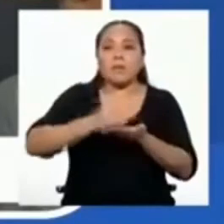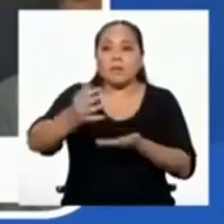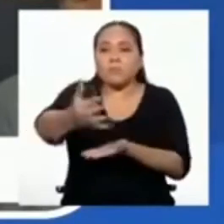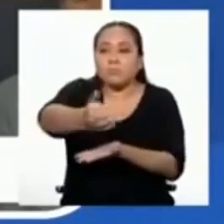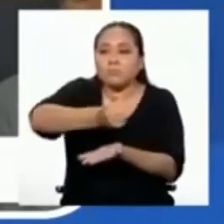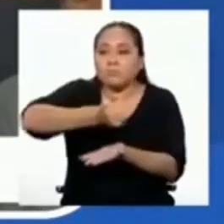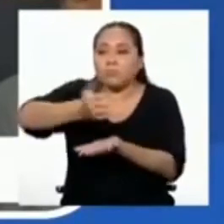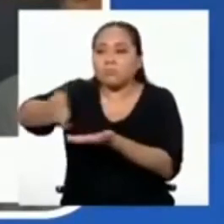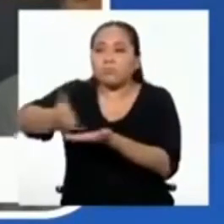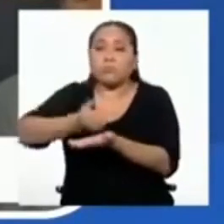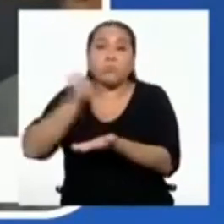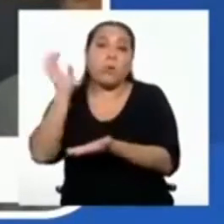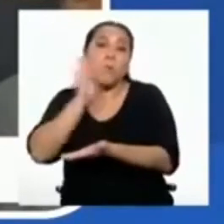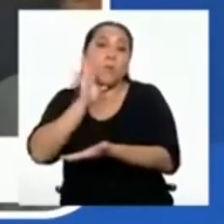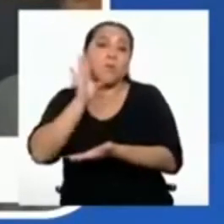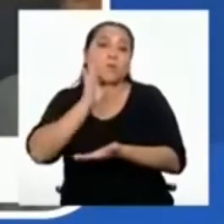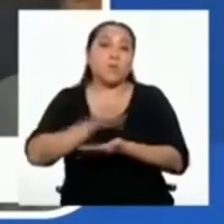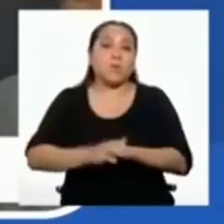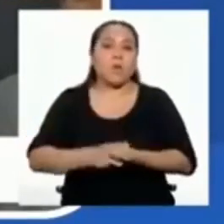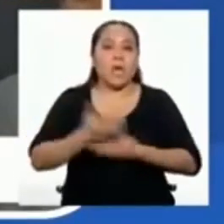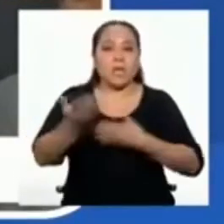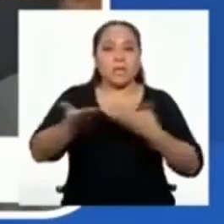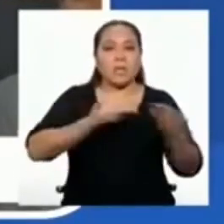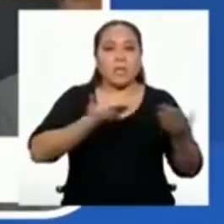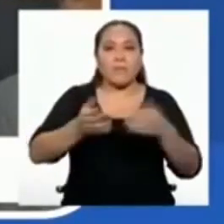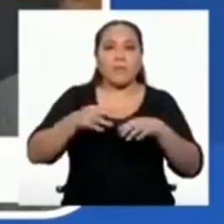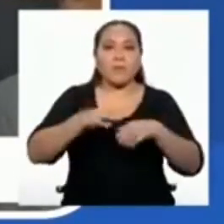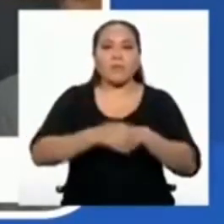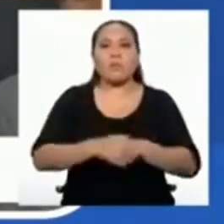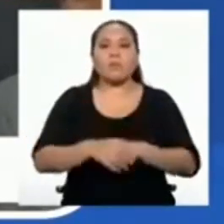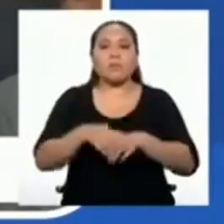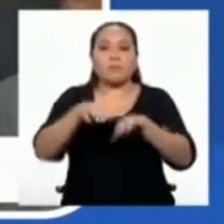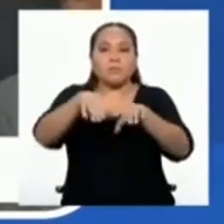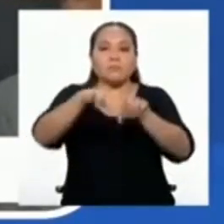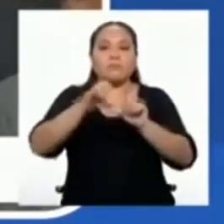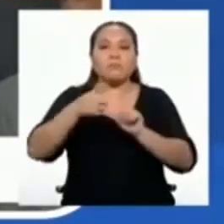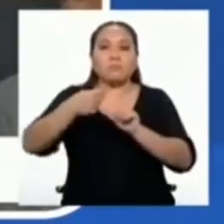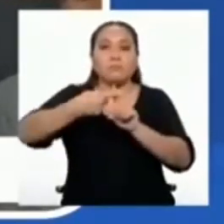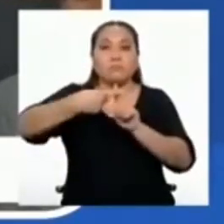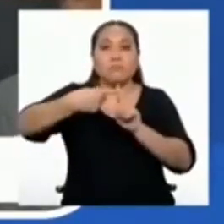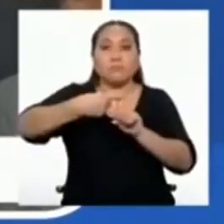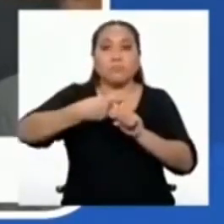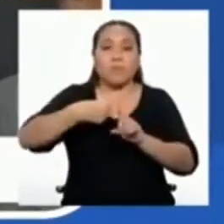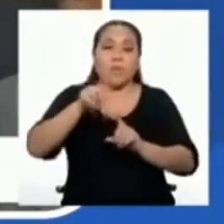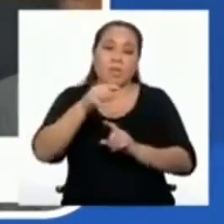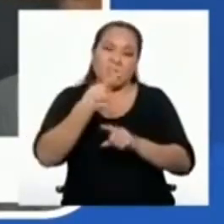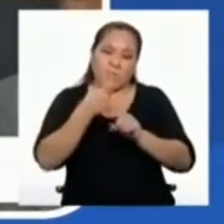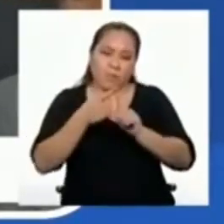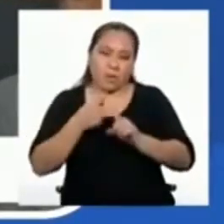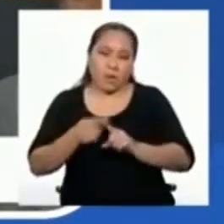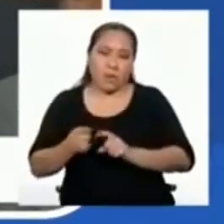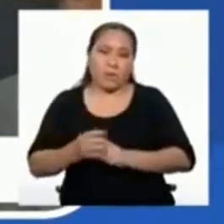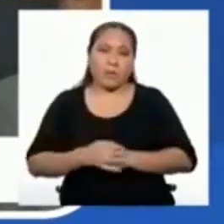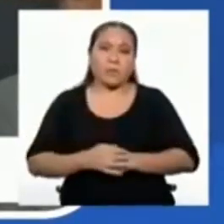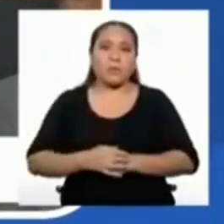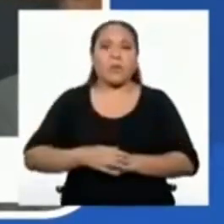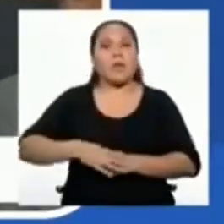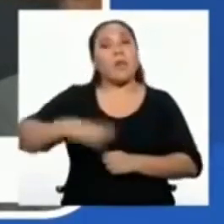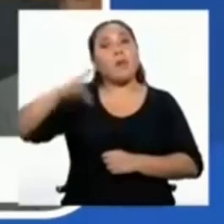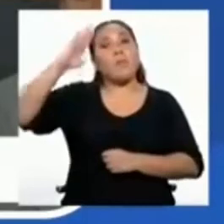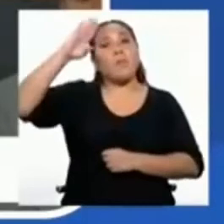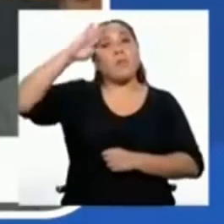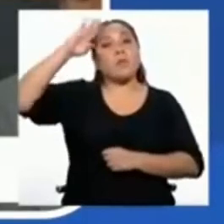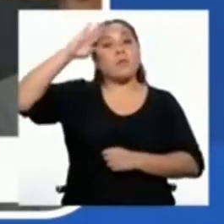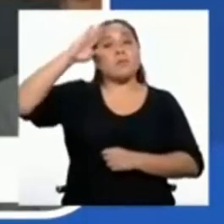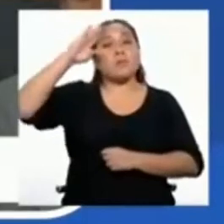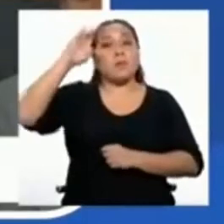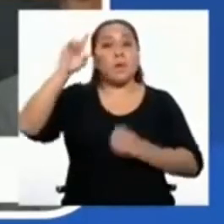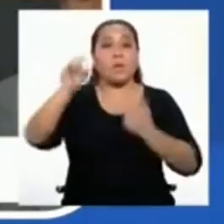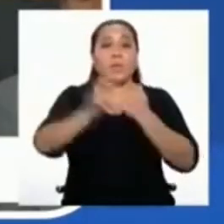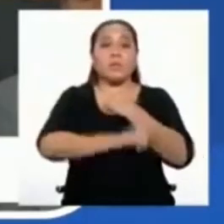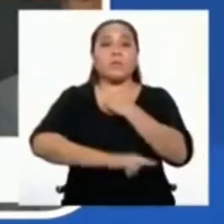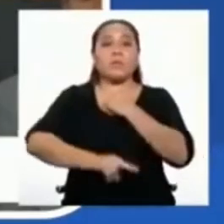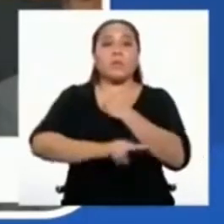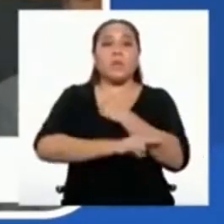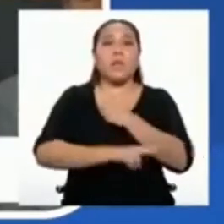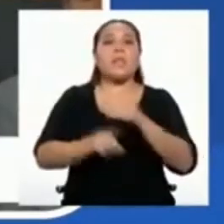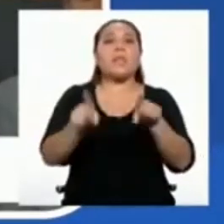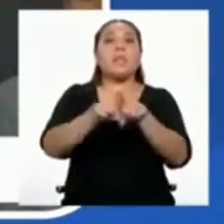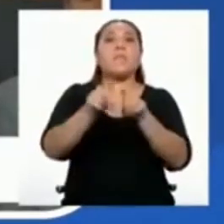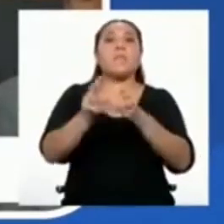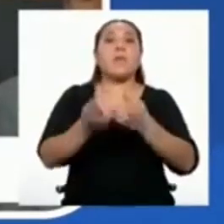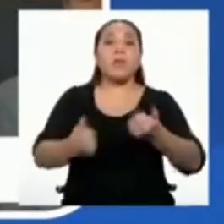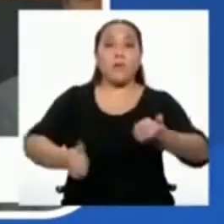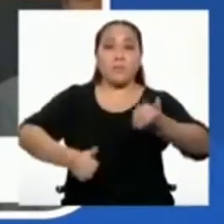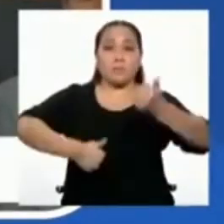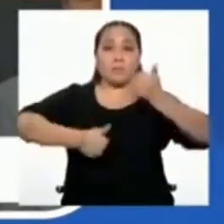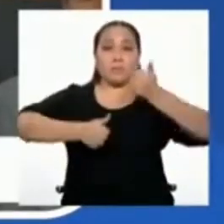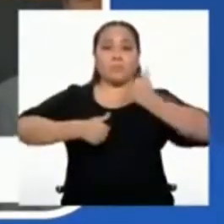recojo de residuos sólidos, servicios funerarios y otros. La Policía Nacional y las Fuerzas Armadas